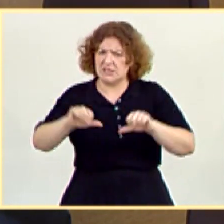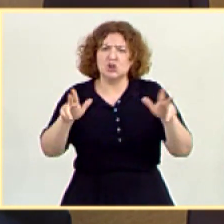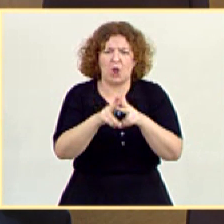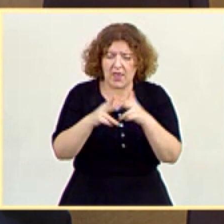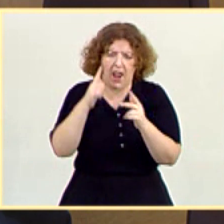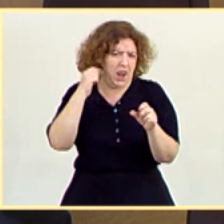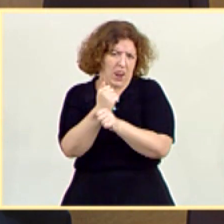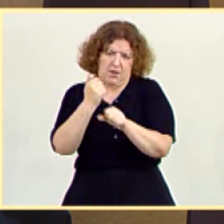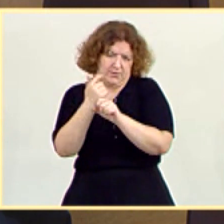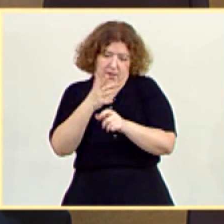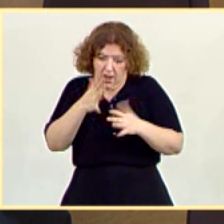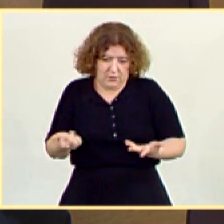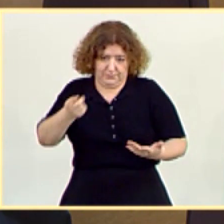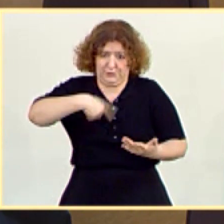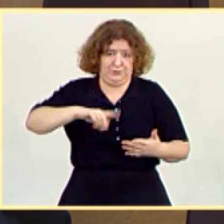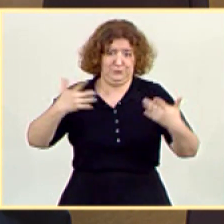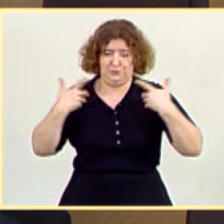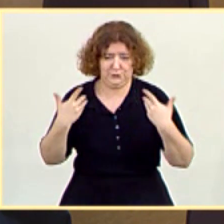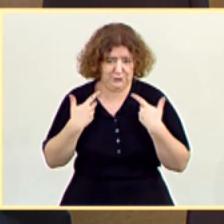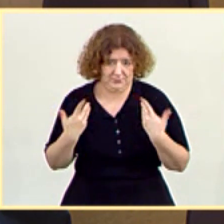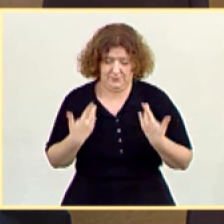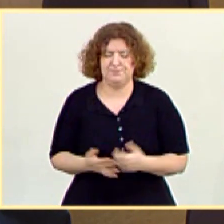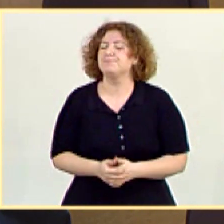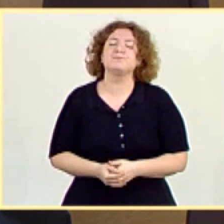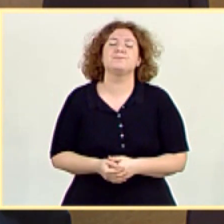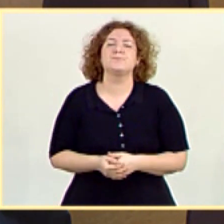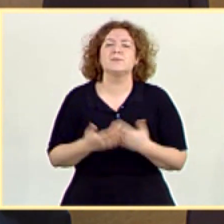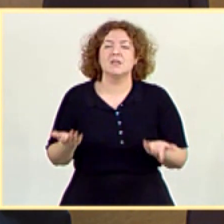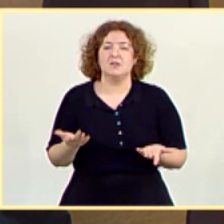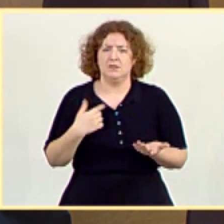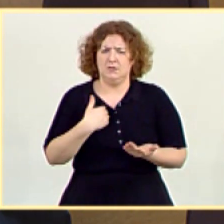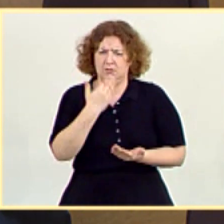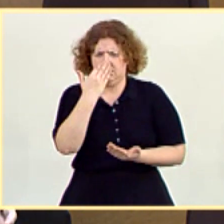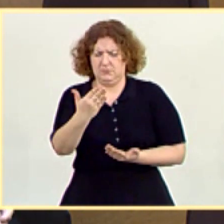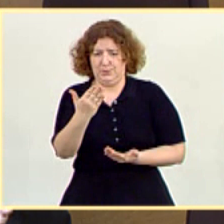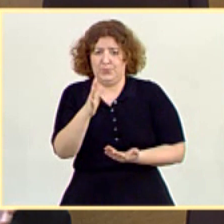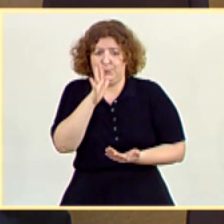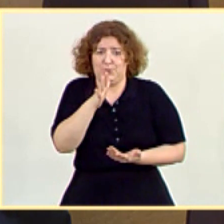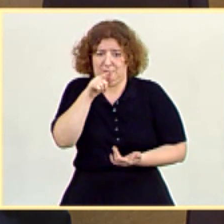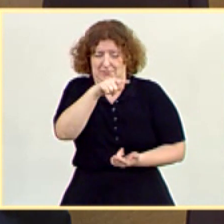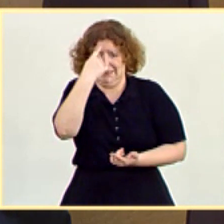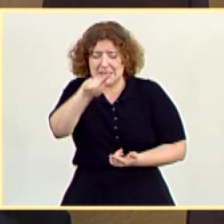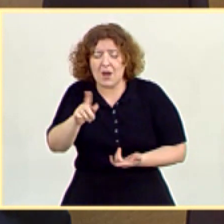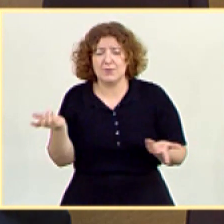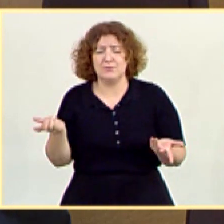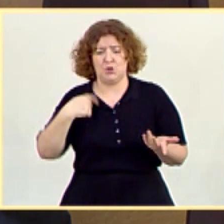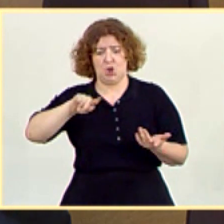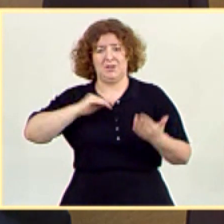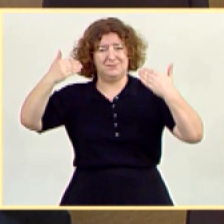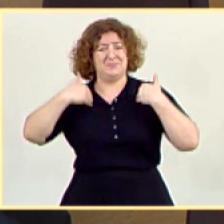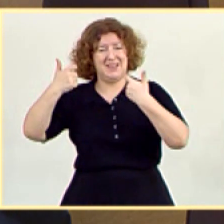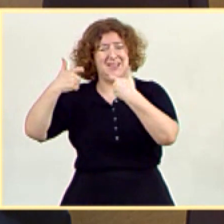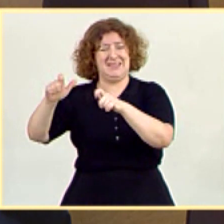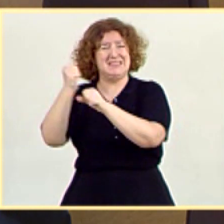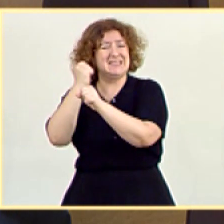laboral, como la que estamos sufriendo desde hace ya unas semanas. Y créame que lo sabemos, porque usted sabe que también gestionamos el